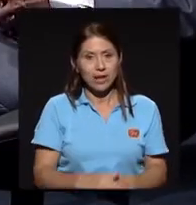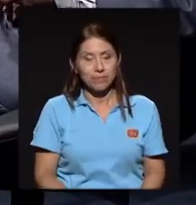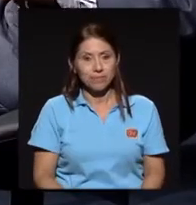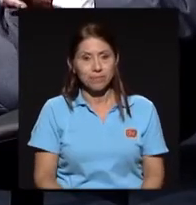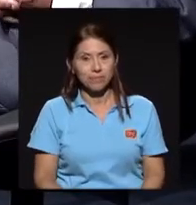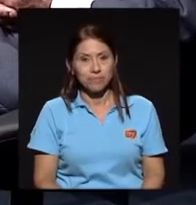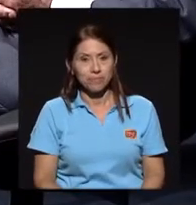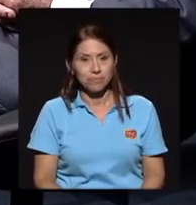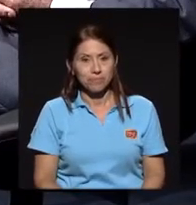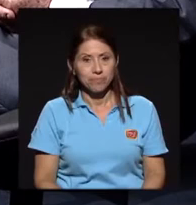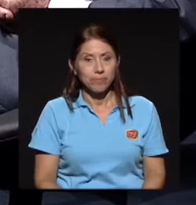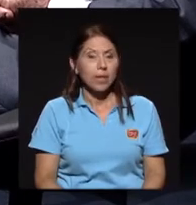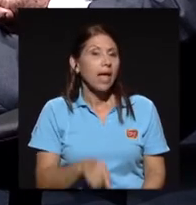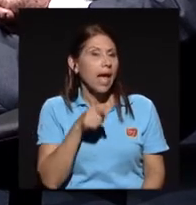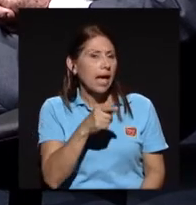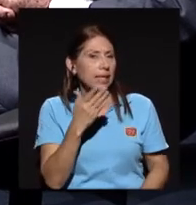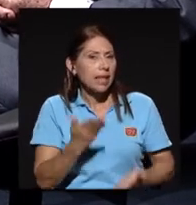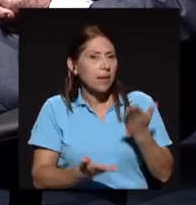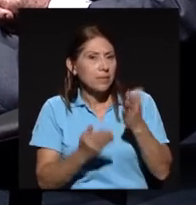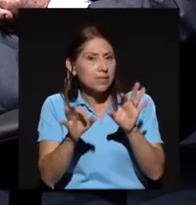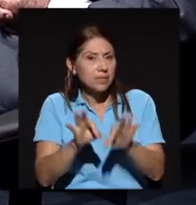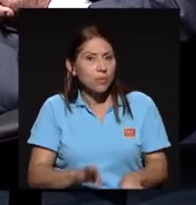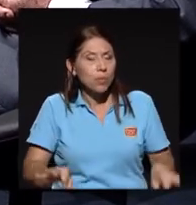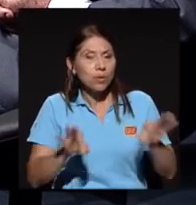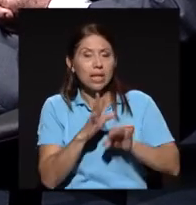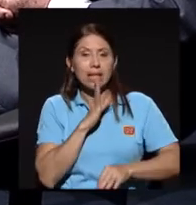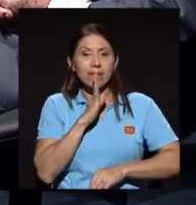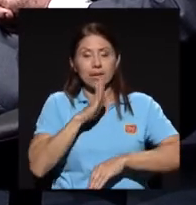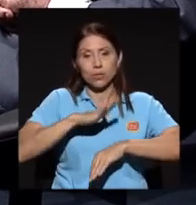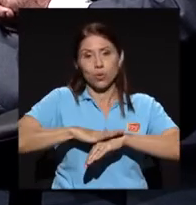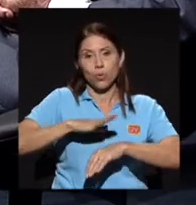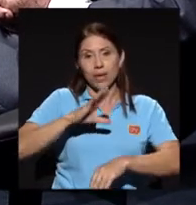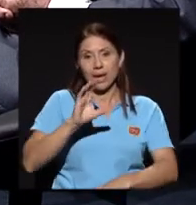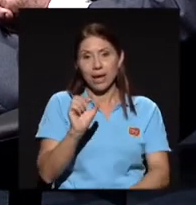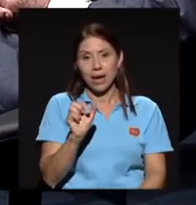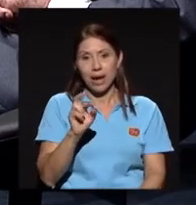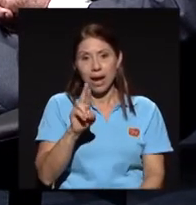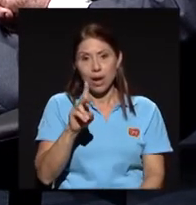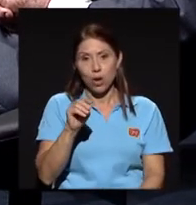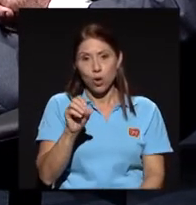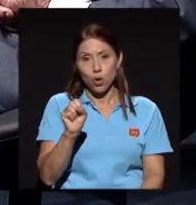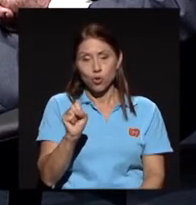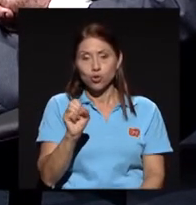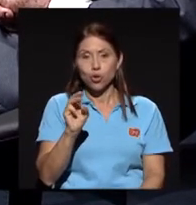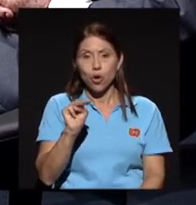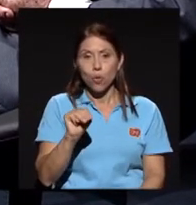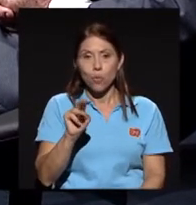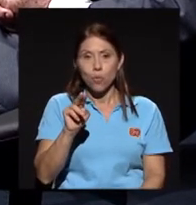Ahí tal vez es importante mencionar a don Carlos Muñoz, quien fue